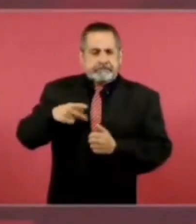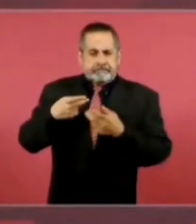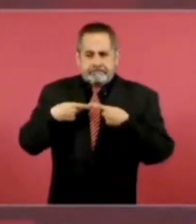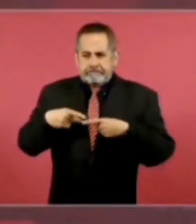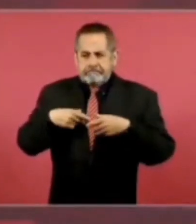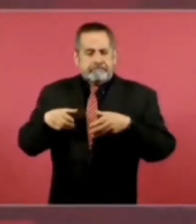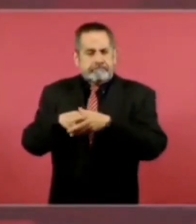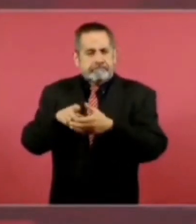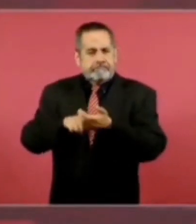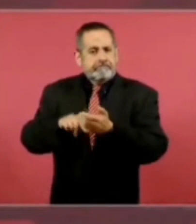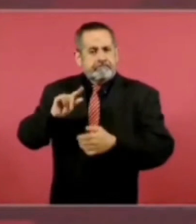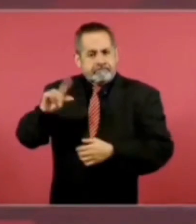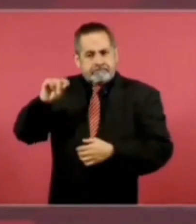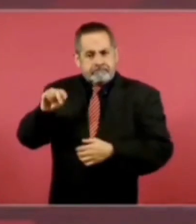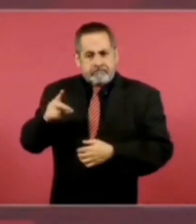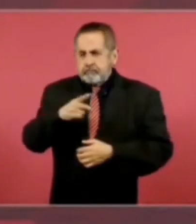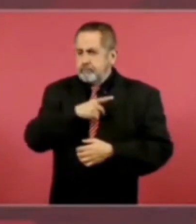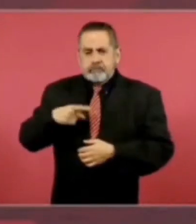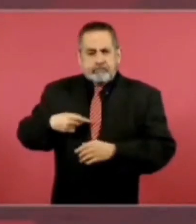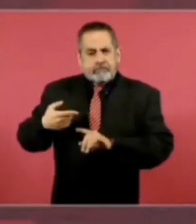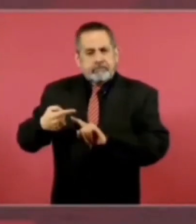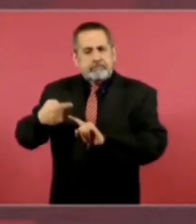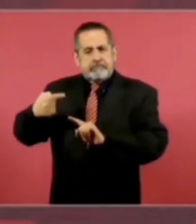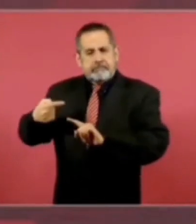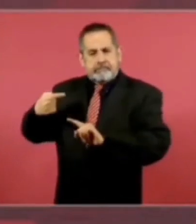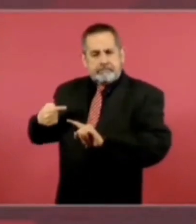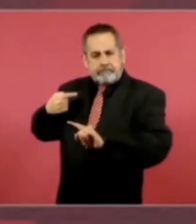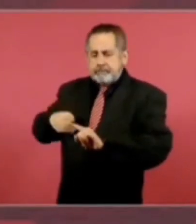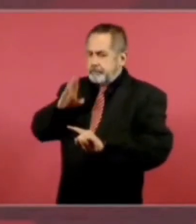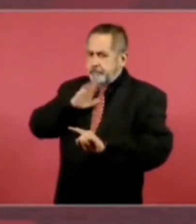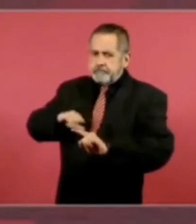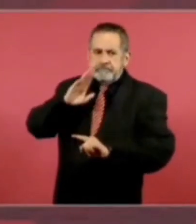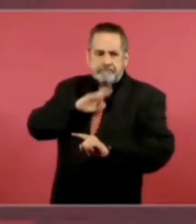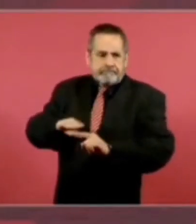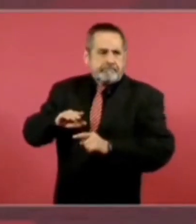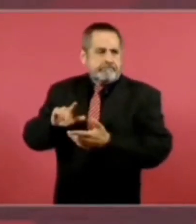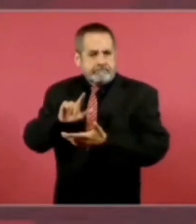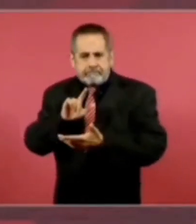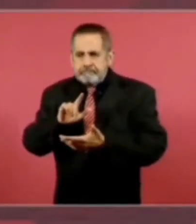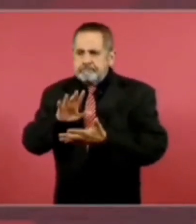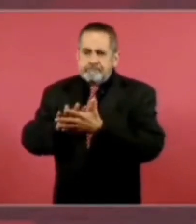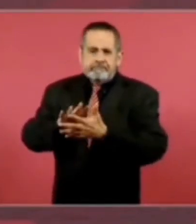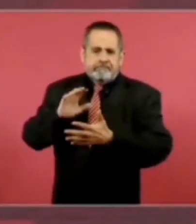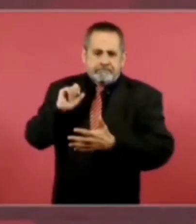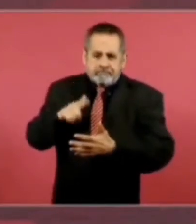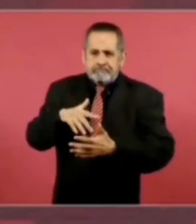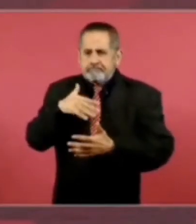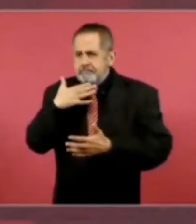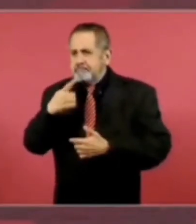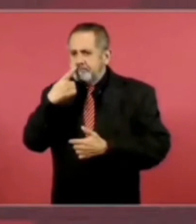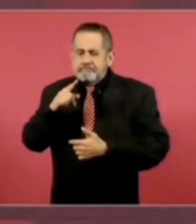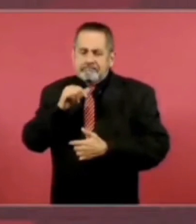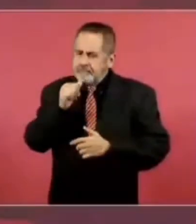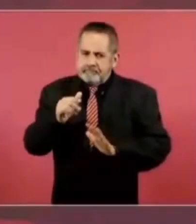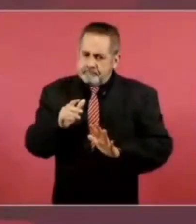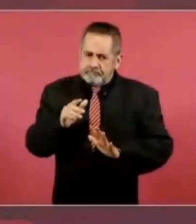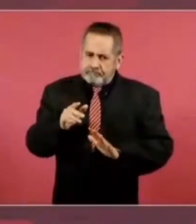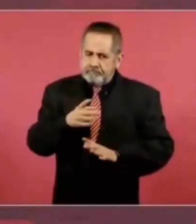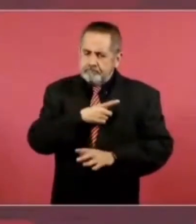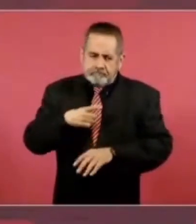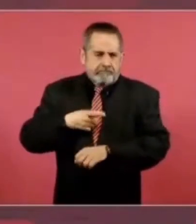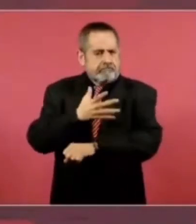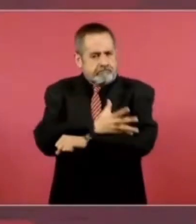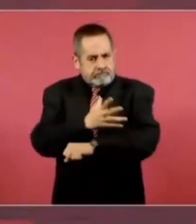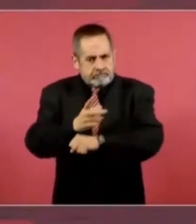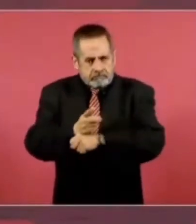no tengan antecedentes penales, sean gentes íntegras, que no hayan